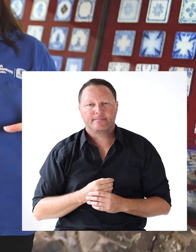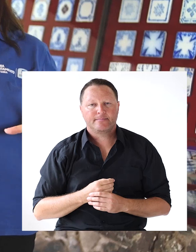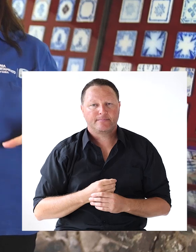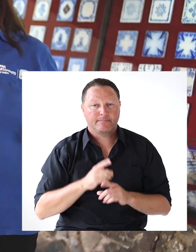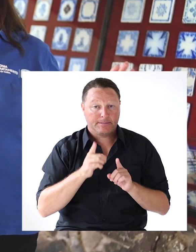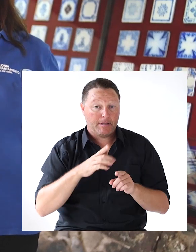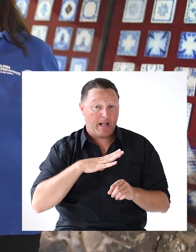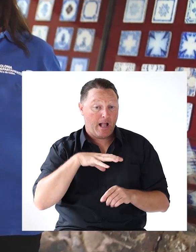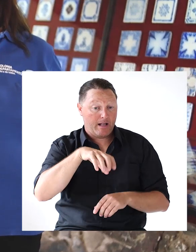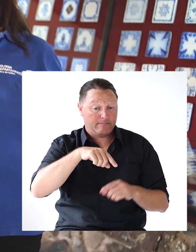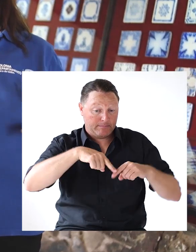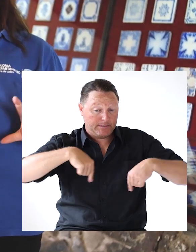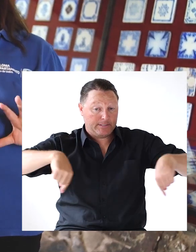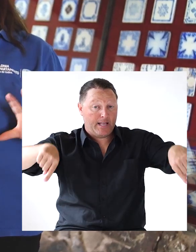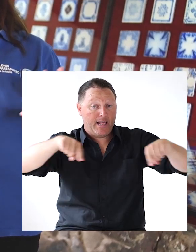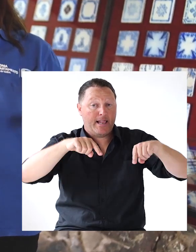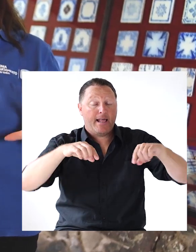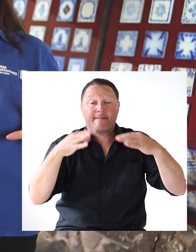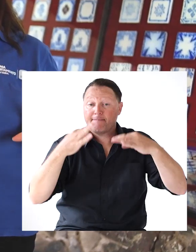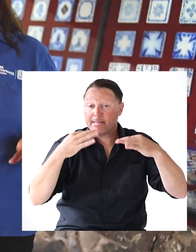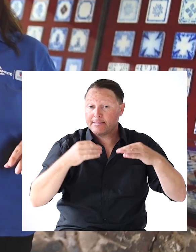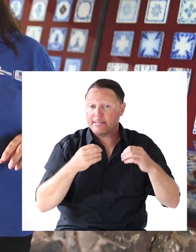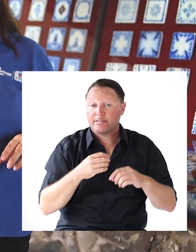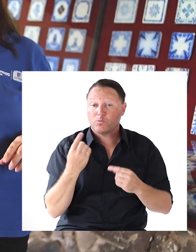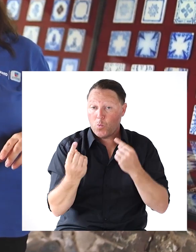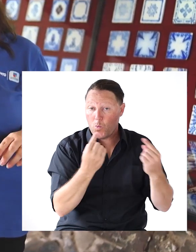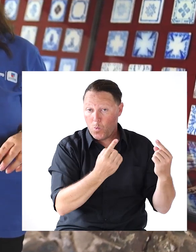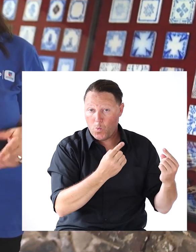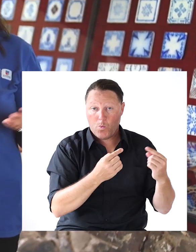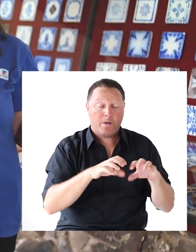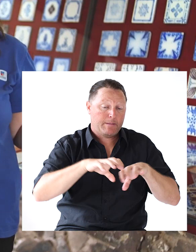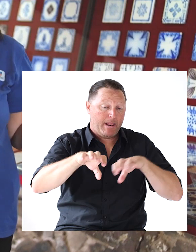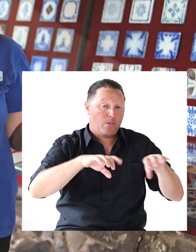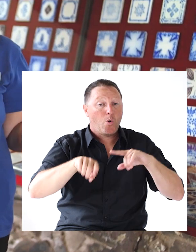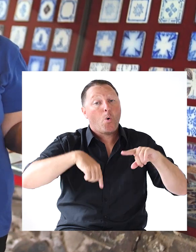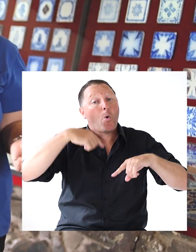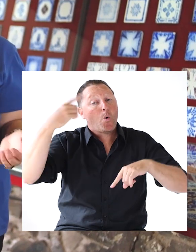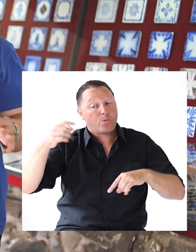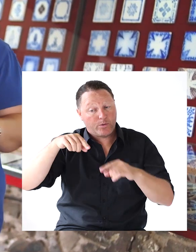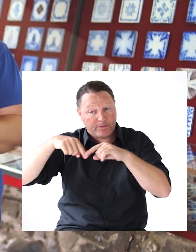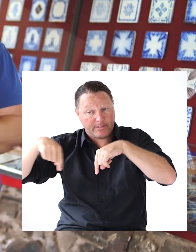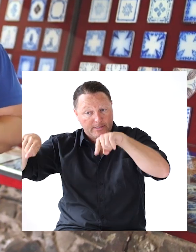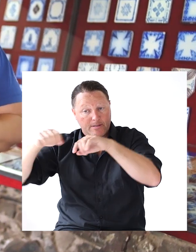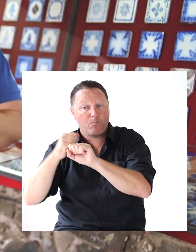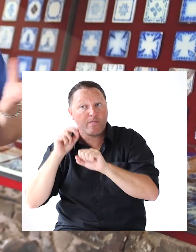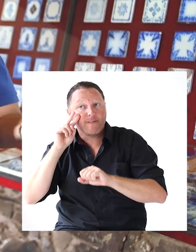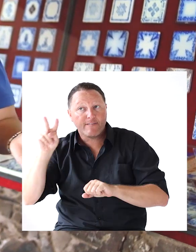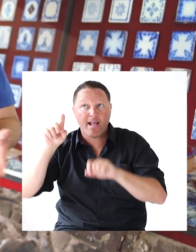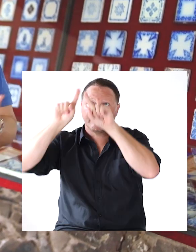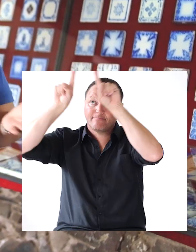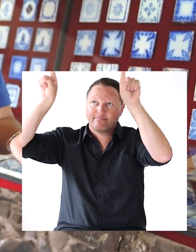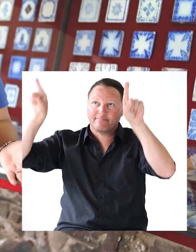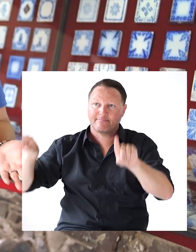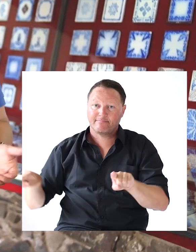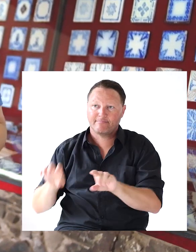Tenemos acá En esta sala El azulejo individual Pero en la siguiente sala Vamos a poder ver El panel